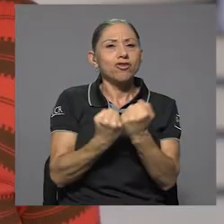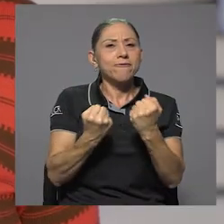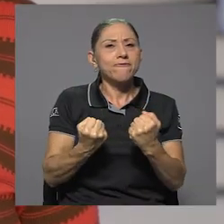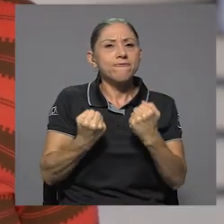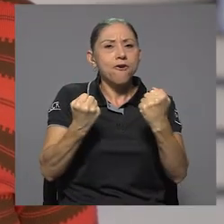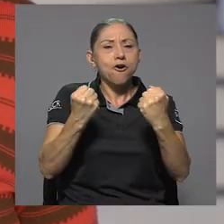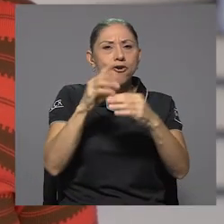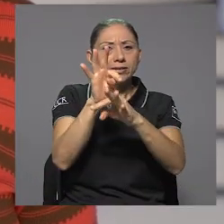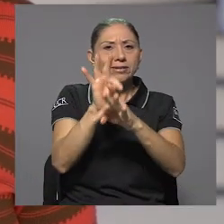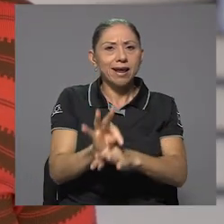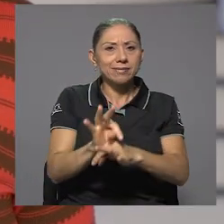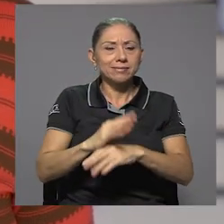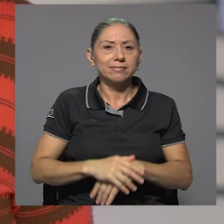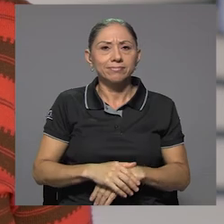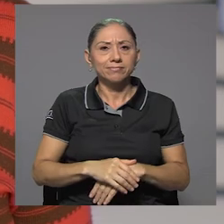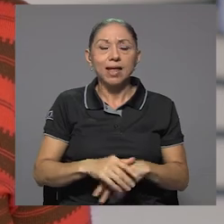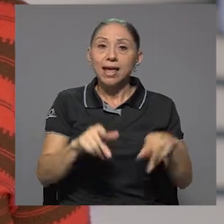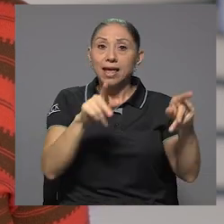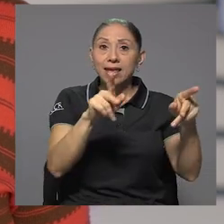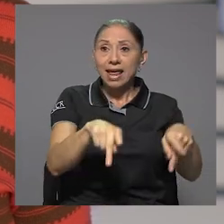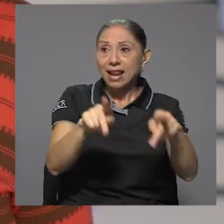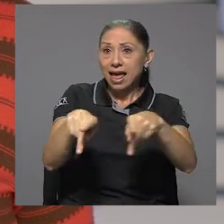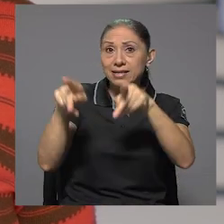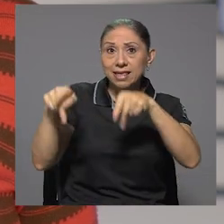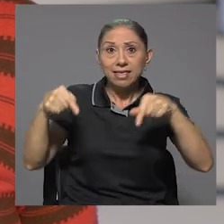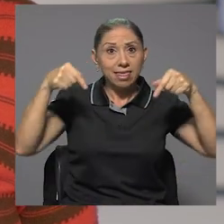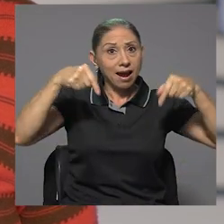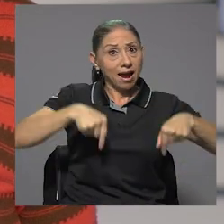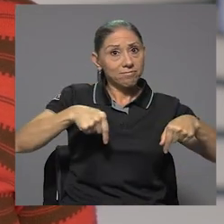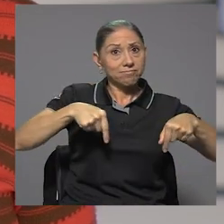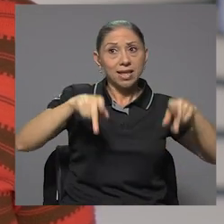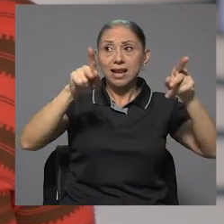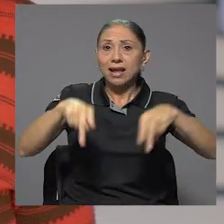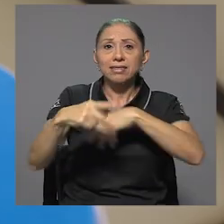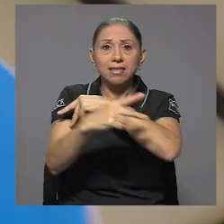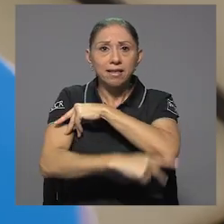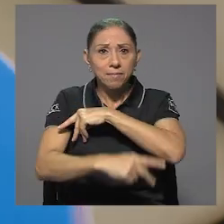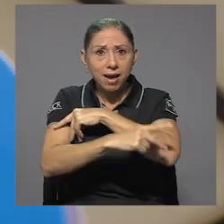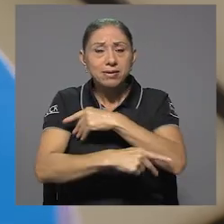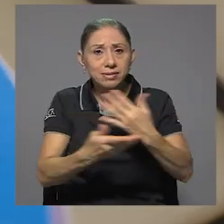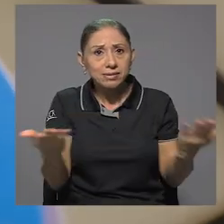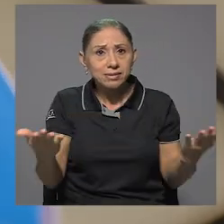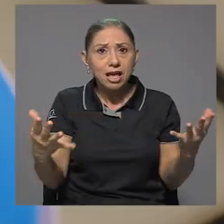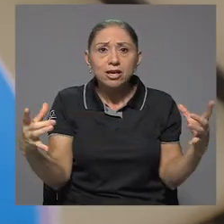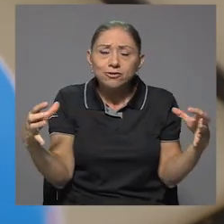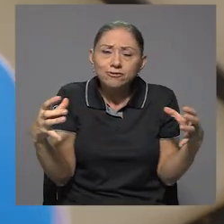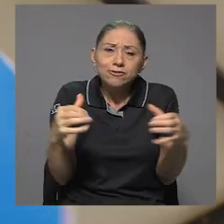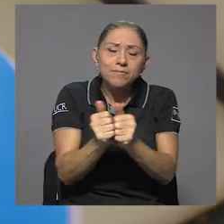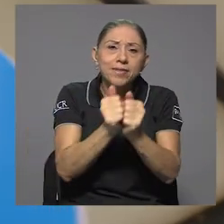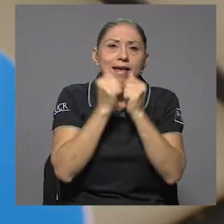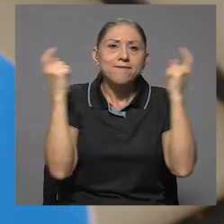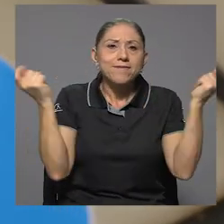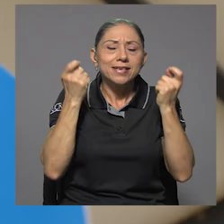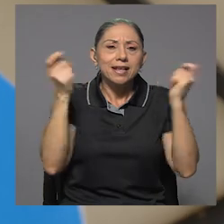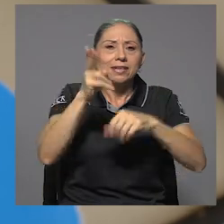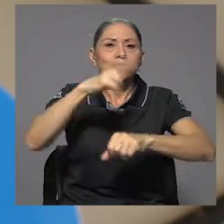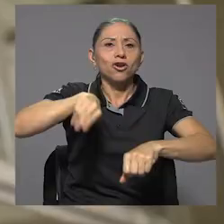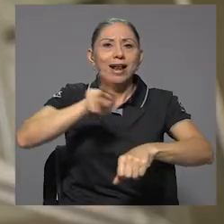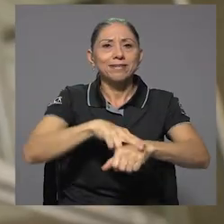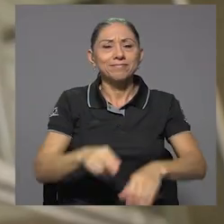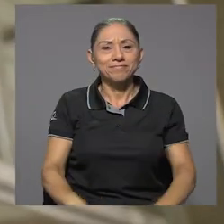las tradiciones, que la gente, las personas de acá y del país se unan a esta fiesta nacional. ¡Gracias!